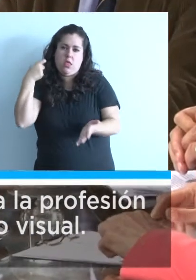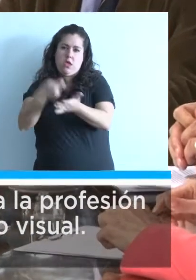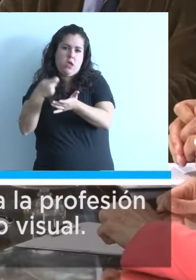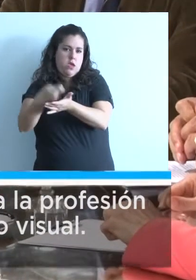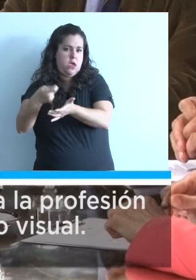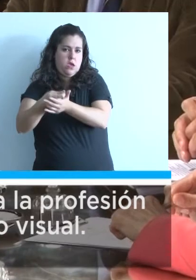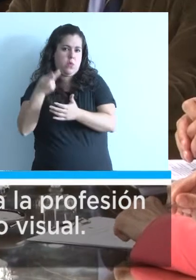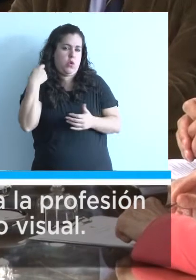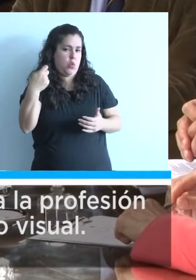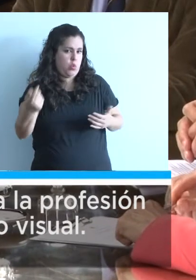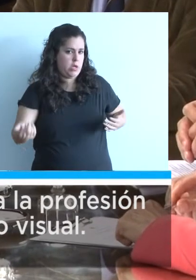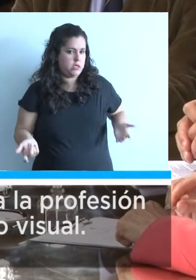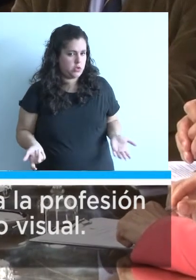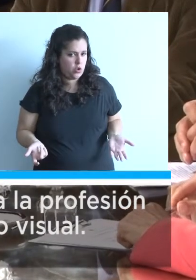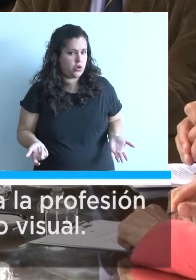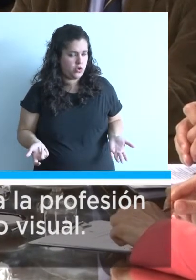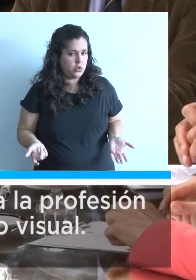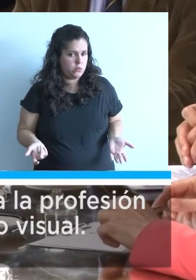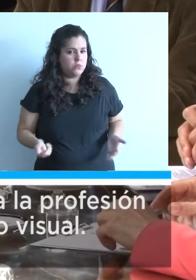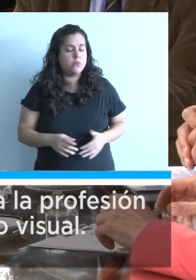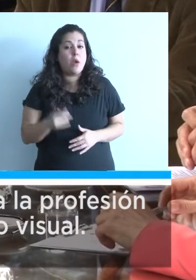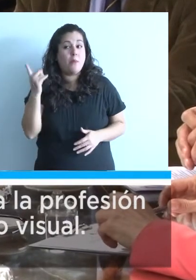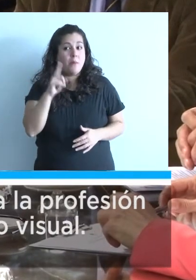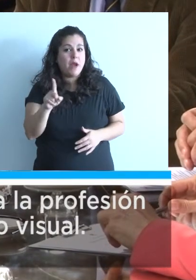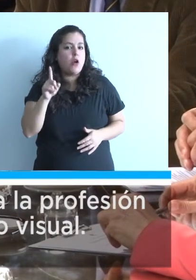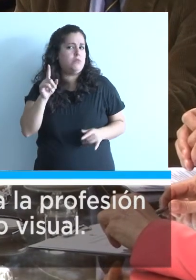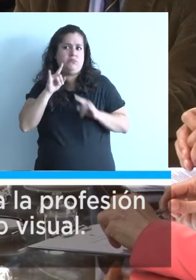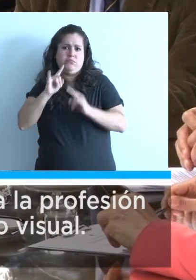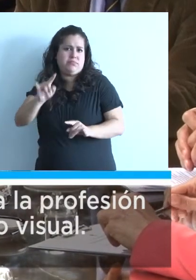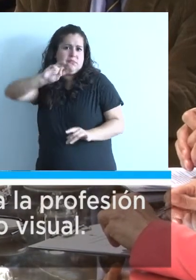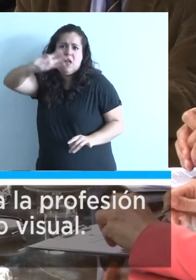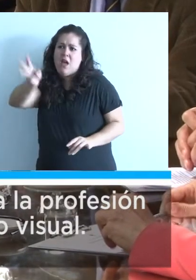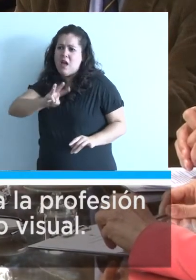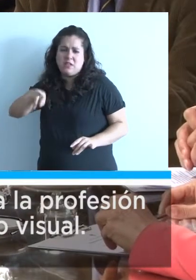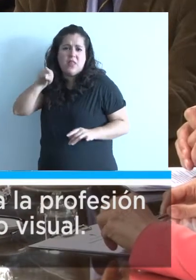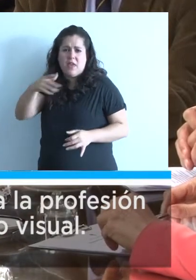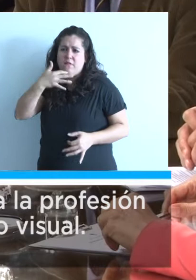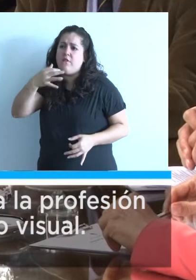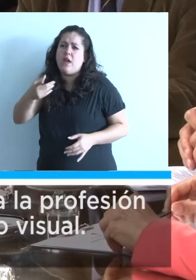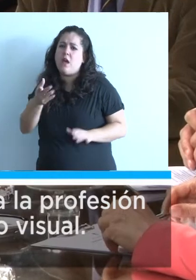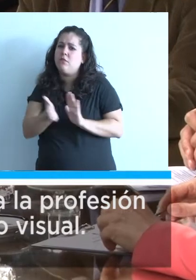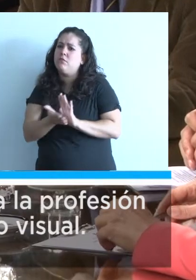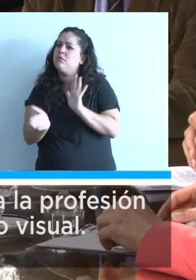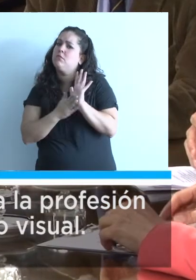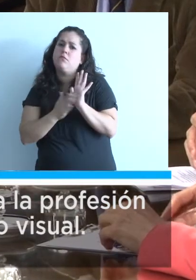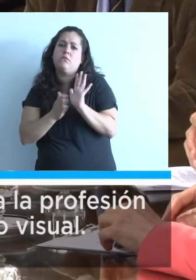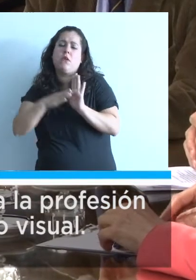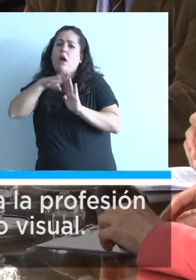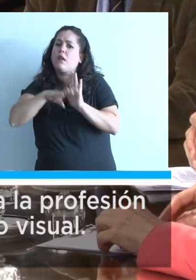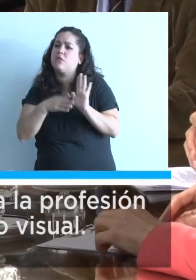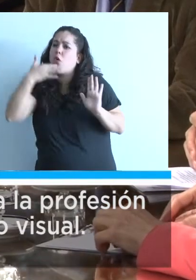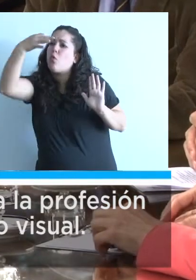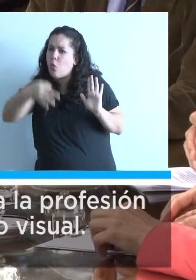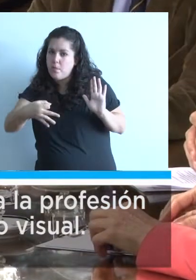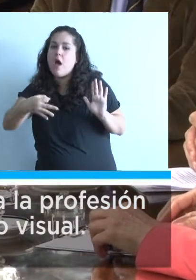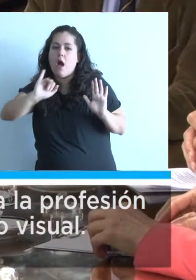el pago de la jubilación. Pero es el ANSES que tiene que hacer cumplir los requisitos que